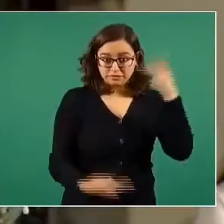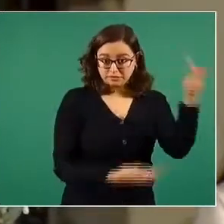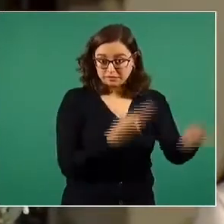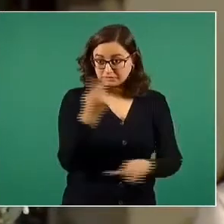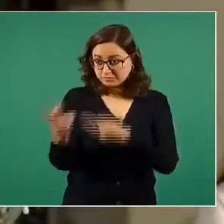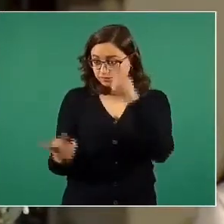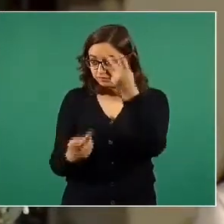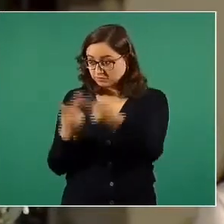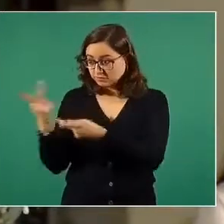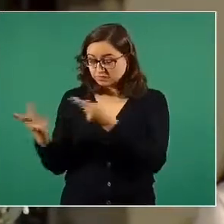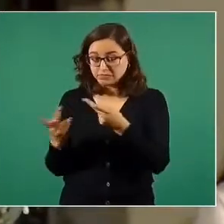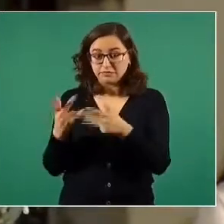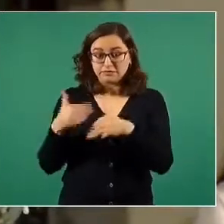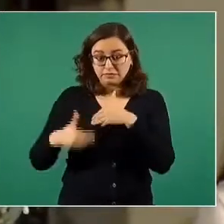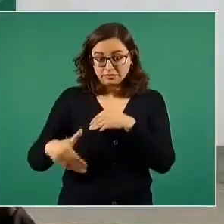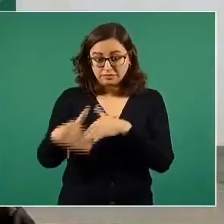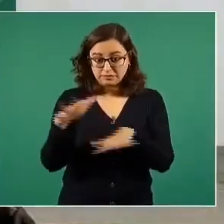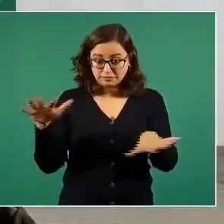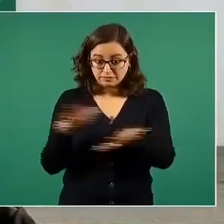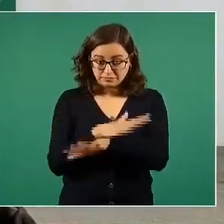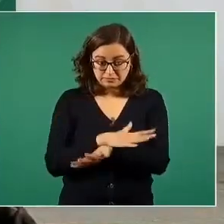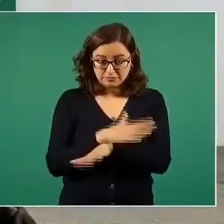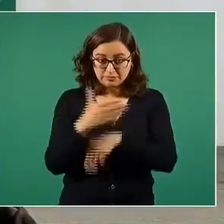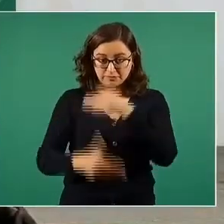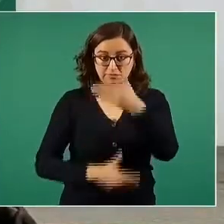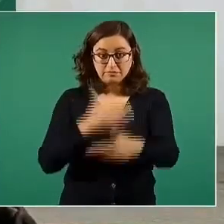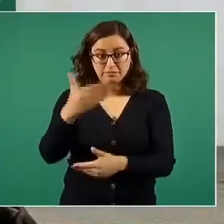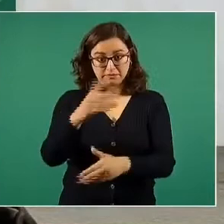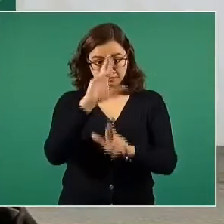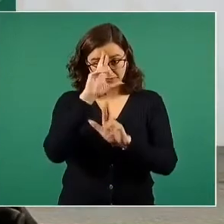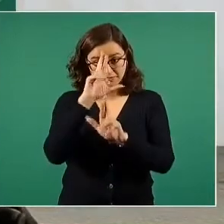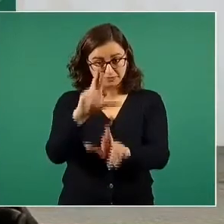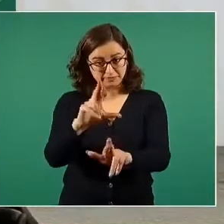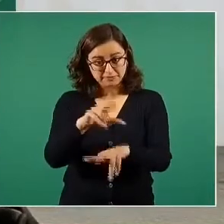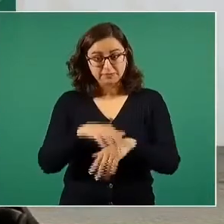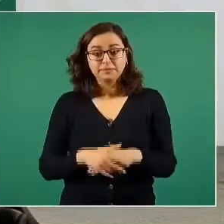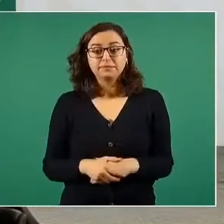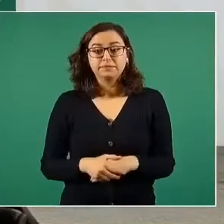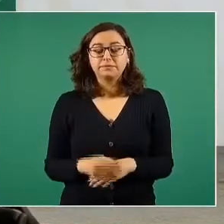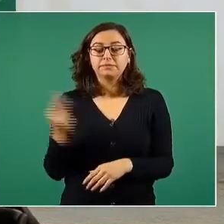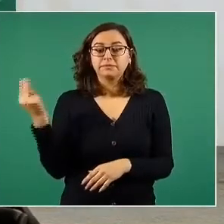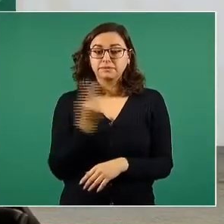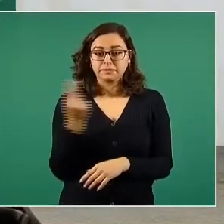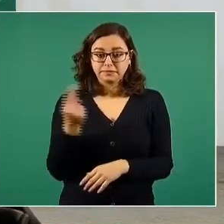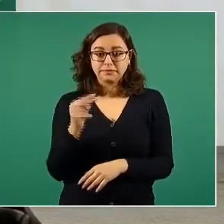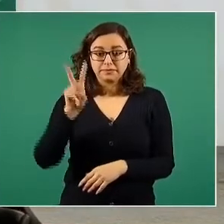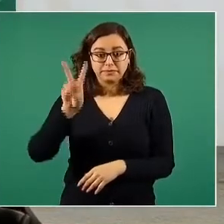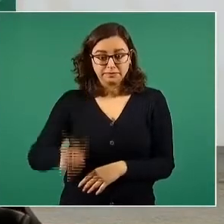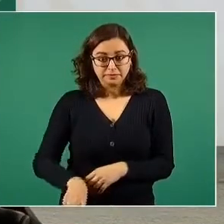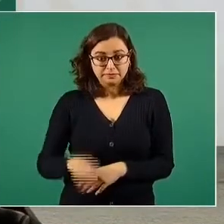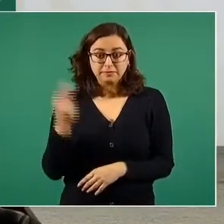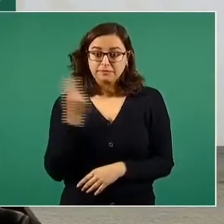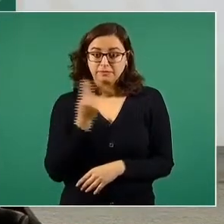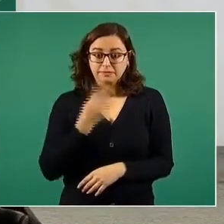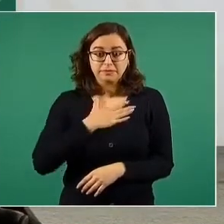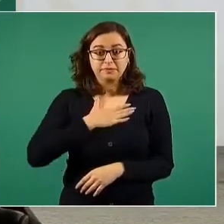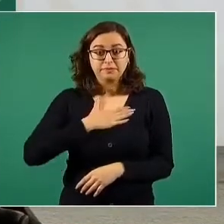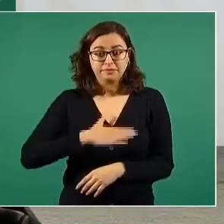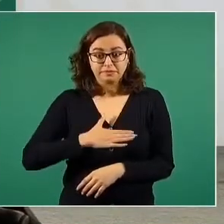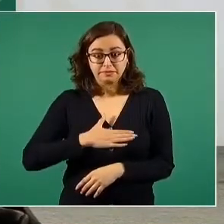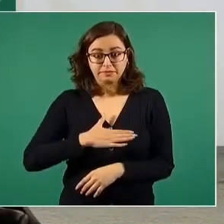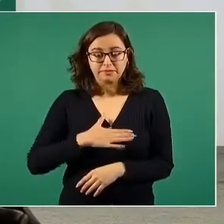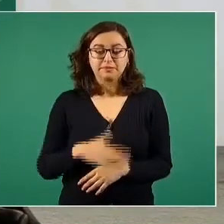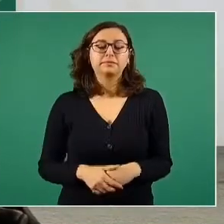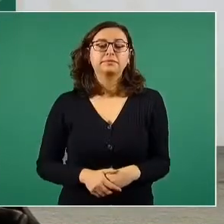que se ha instalado en este país, que requiere verdad y justicia. No sólo los